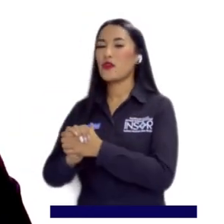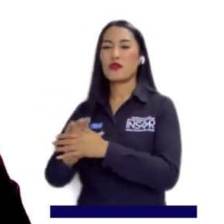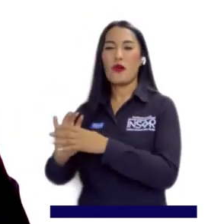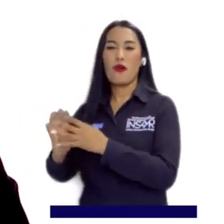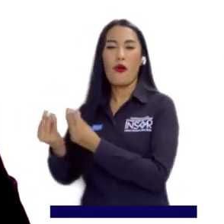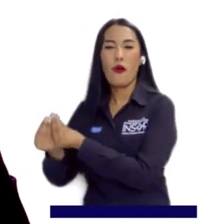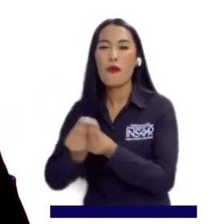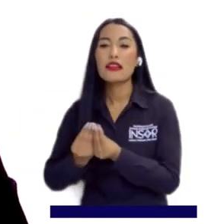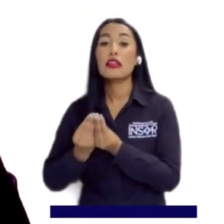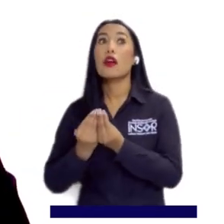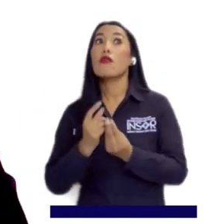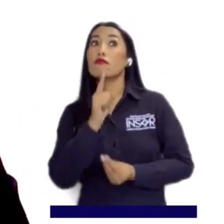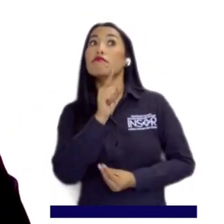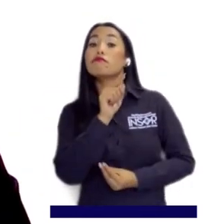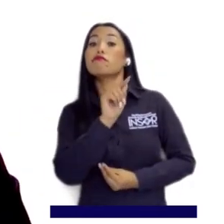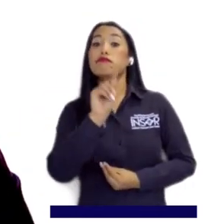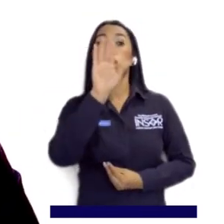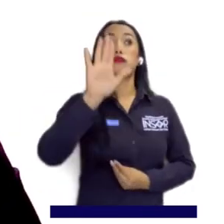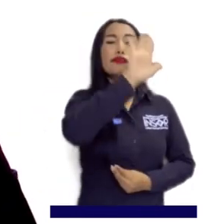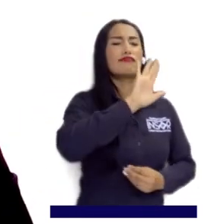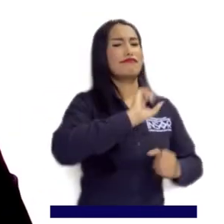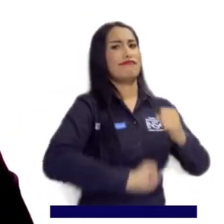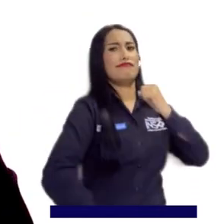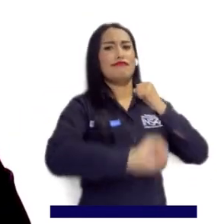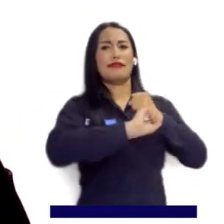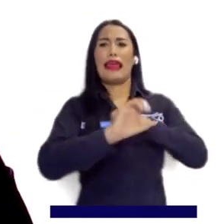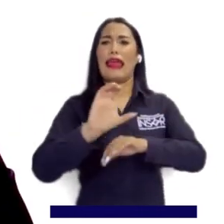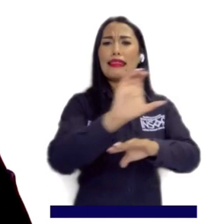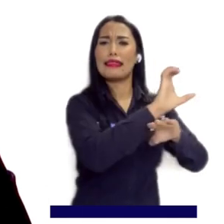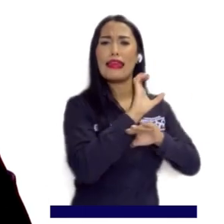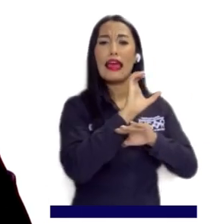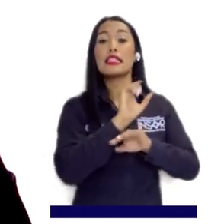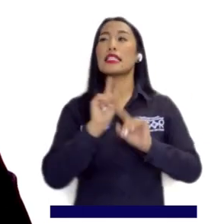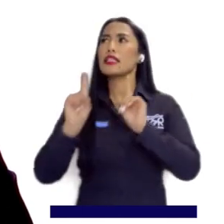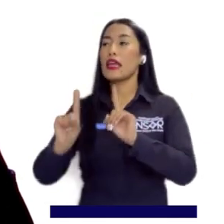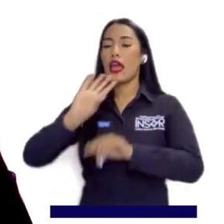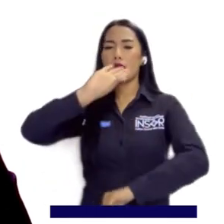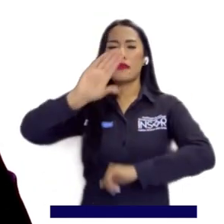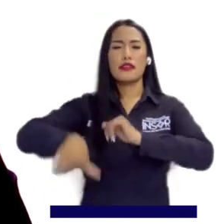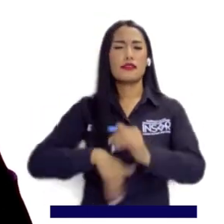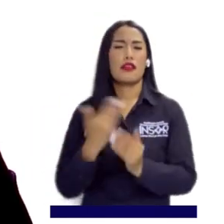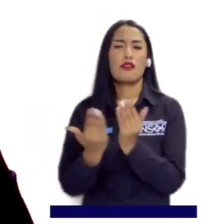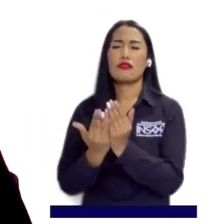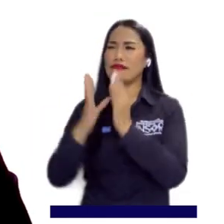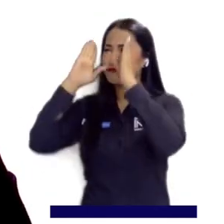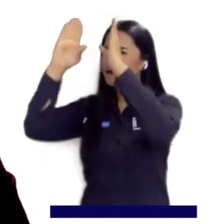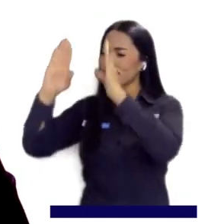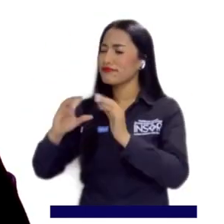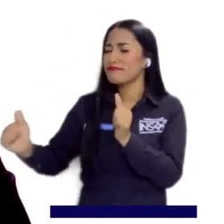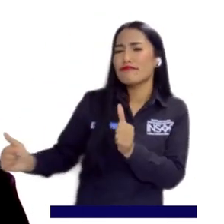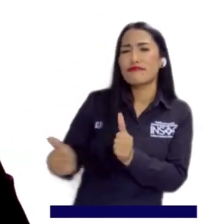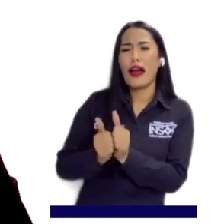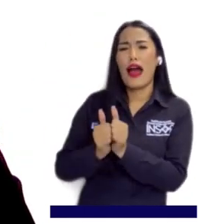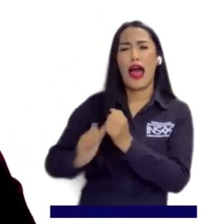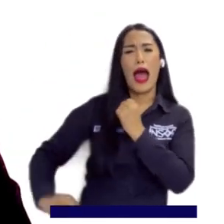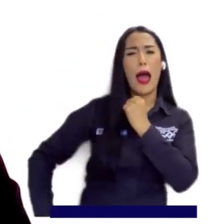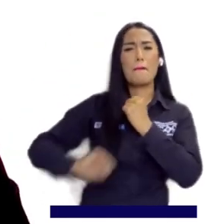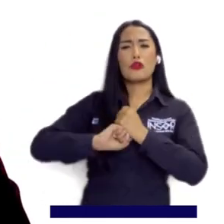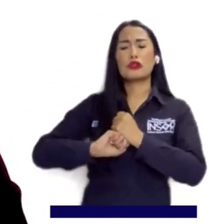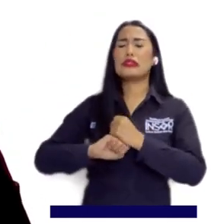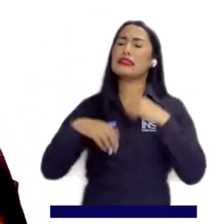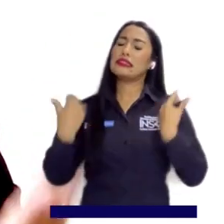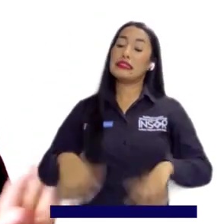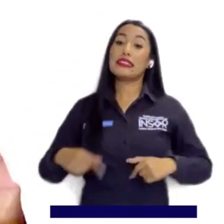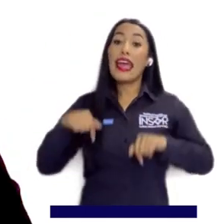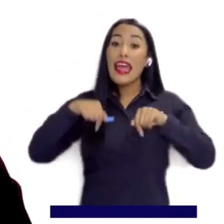servidores, compañeros y amigos del Instituto, de nuestros aliados en los territorios y el acompañamiento siempre cercano y presente del Ministerio